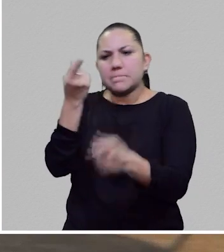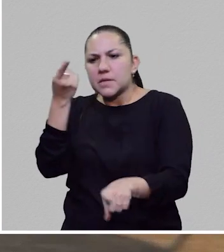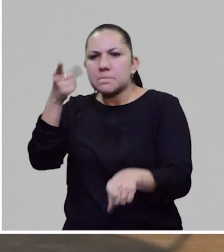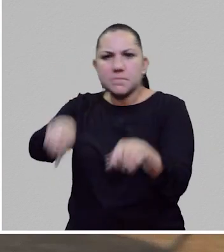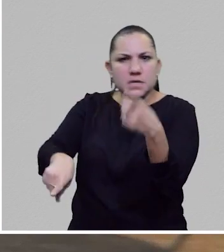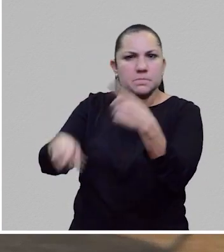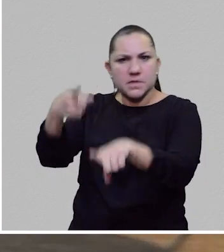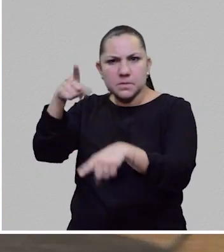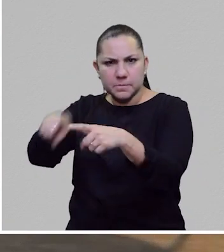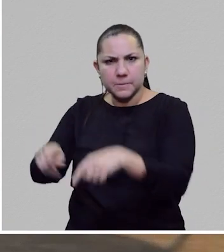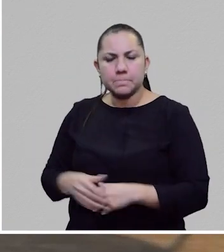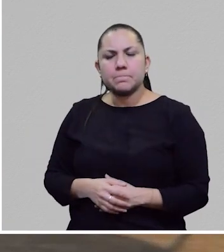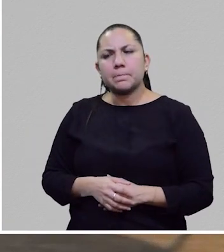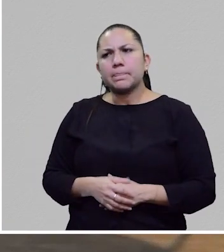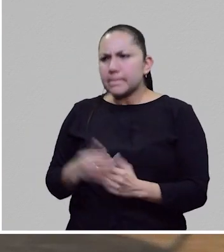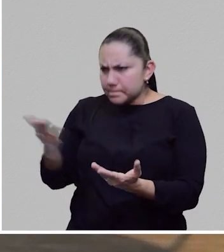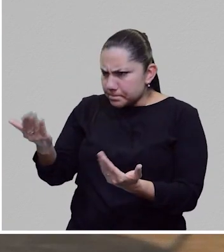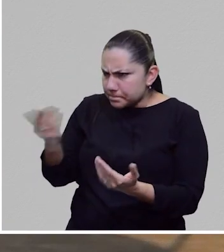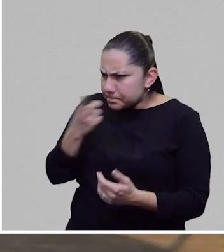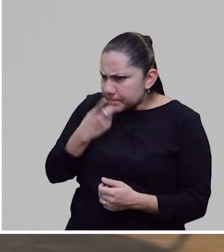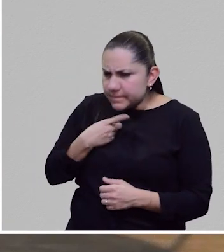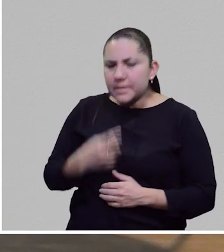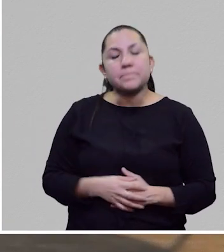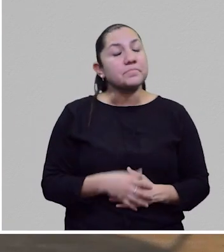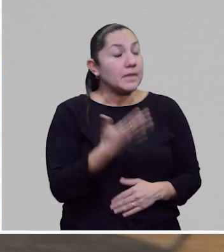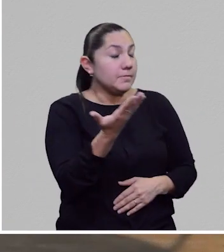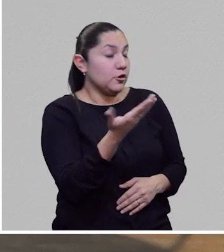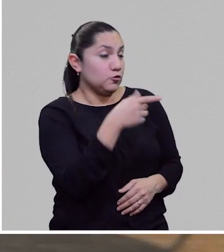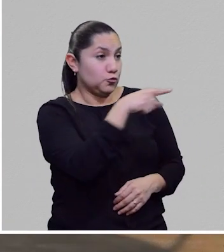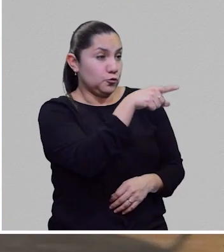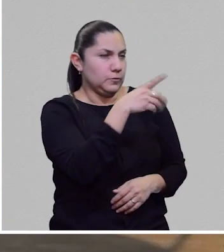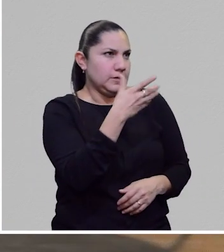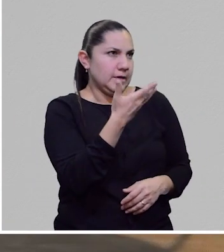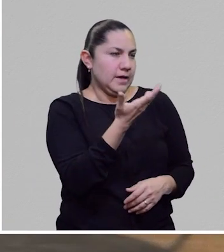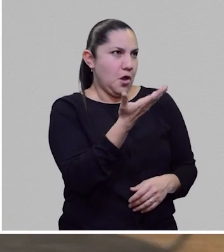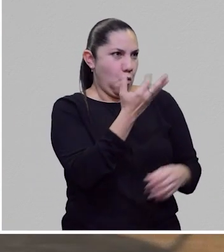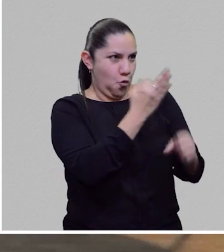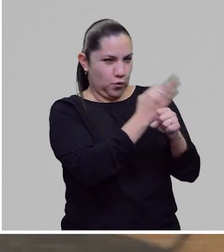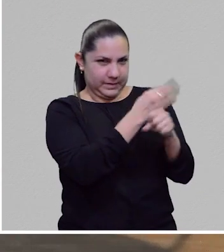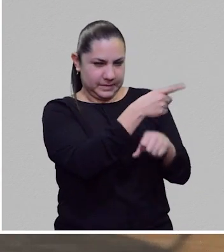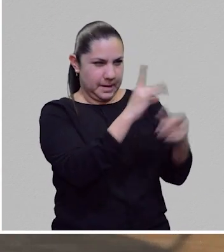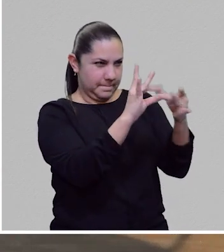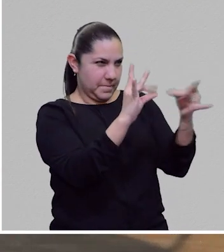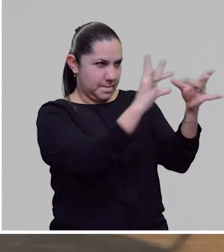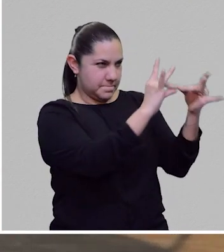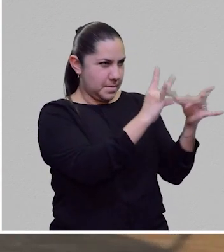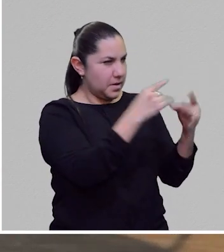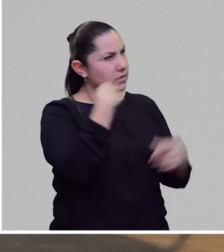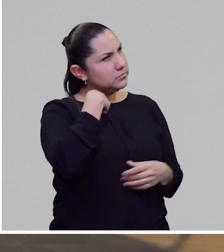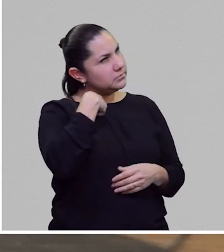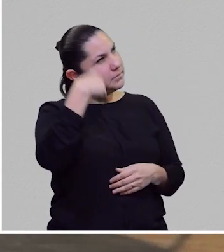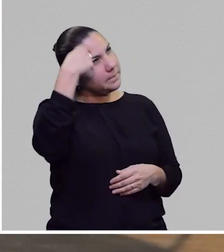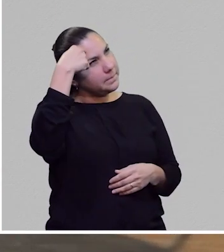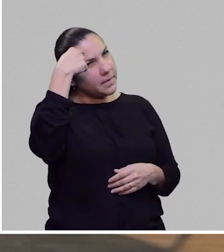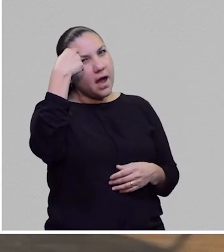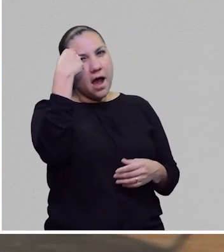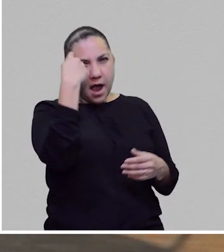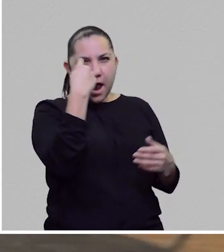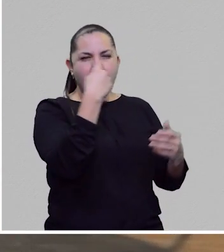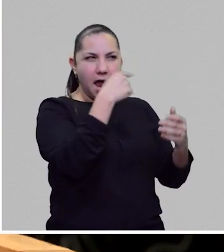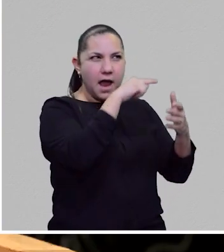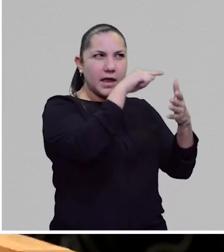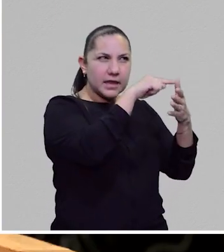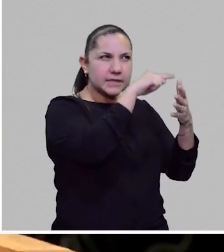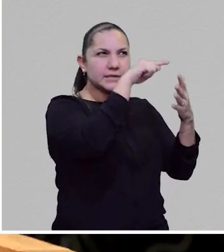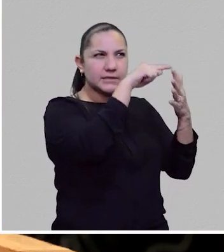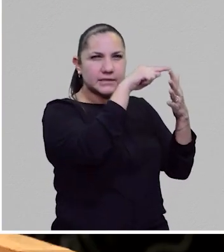Entonces, dime. Que sí, que, no, de lo que me estás diciendo estoy tratando de ver las diferentes figuras de robot que nos